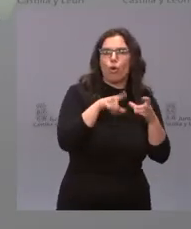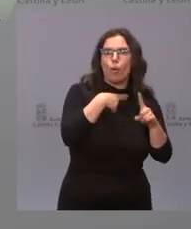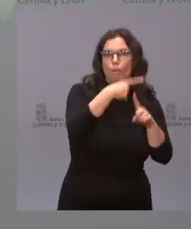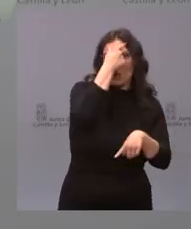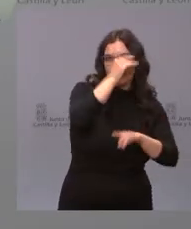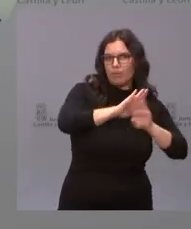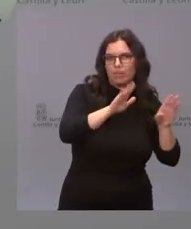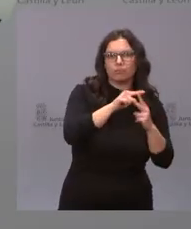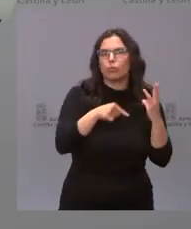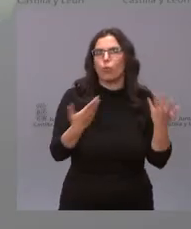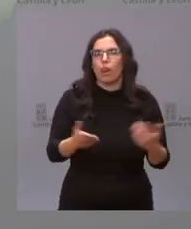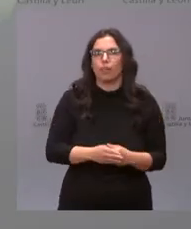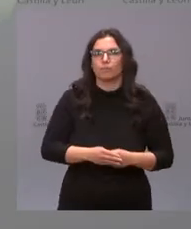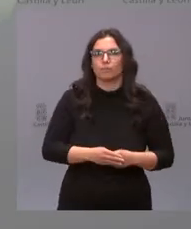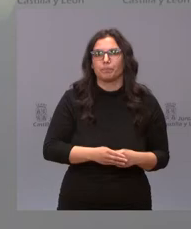¿Pienso yo? Sí.